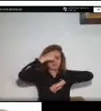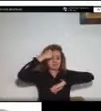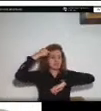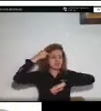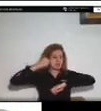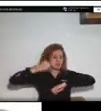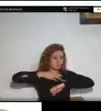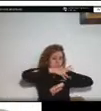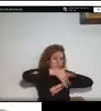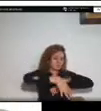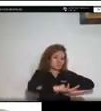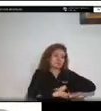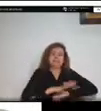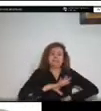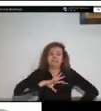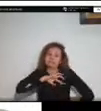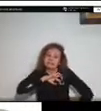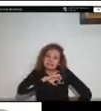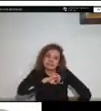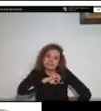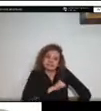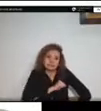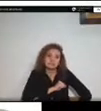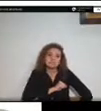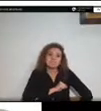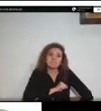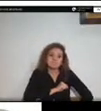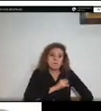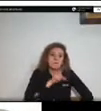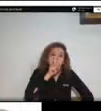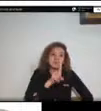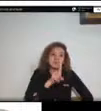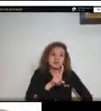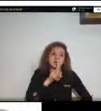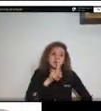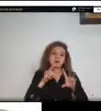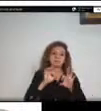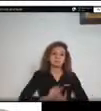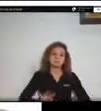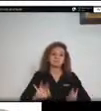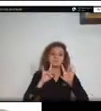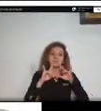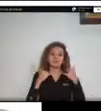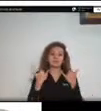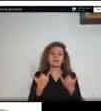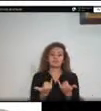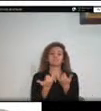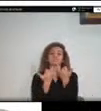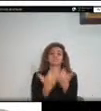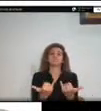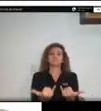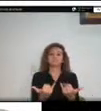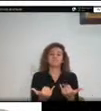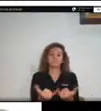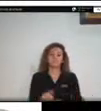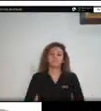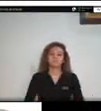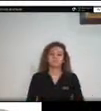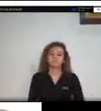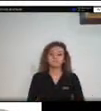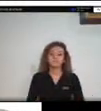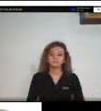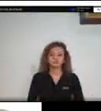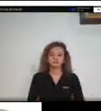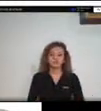es la realidad que nosotros afrontamos y nuevamente reitero desafortunadamente en el 90% de los